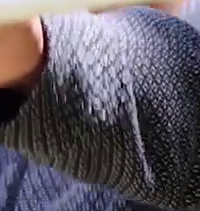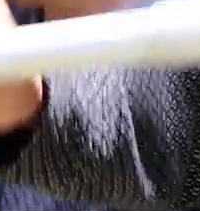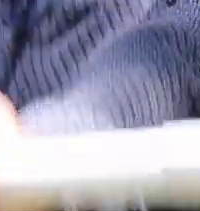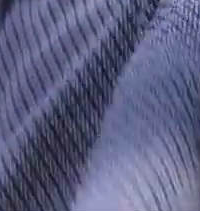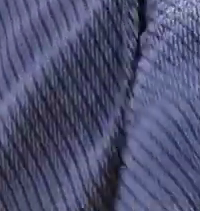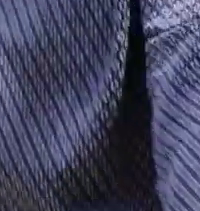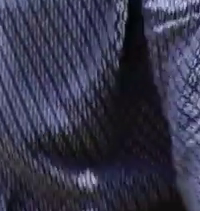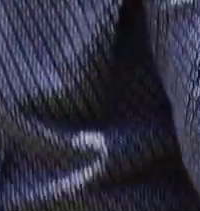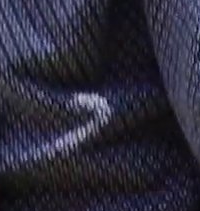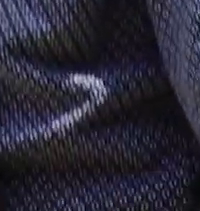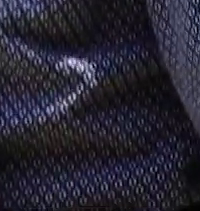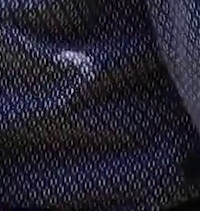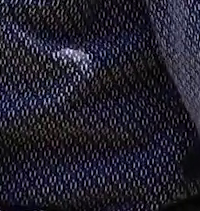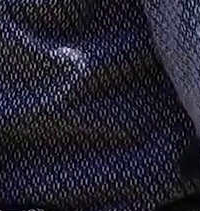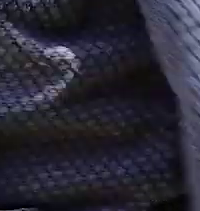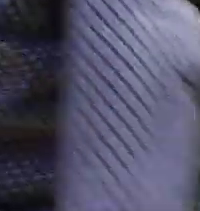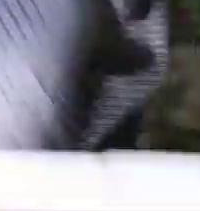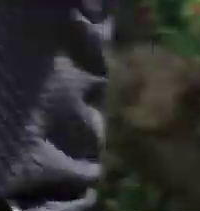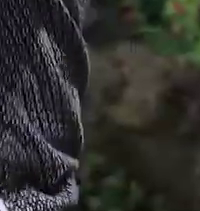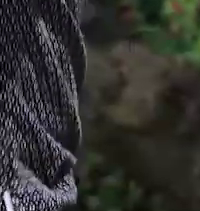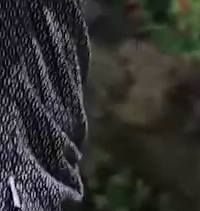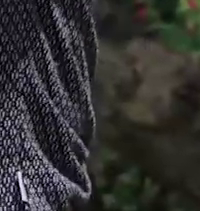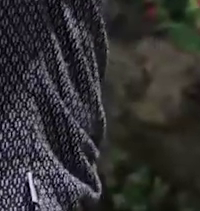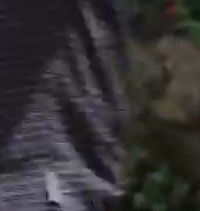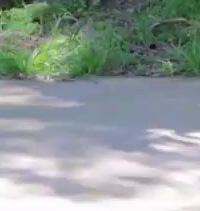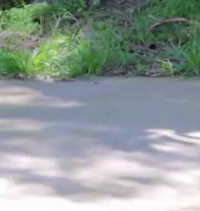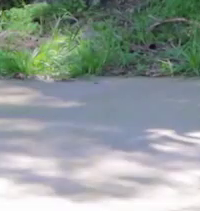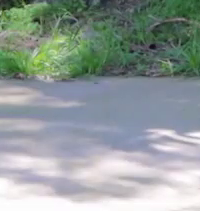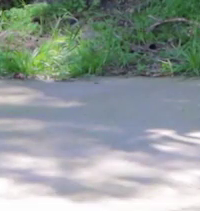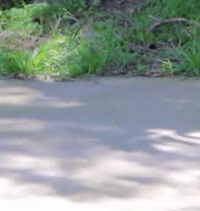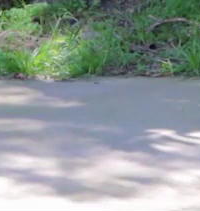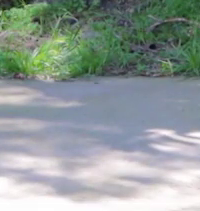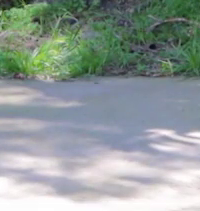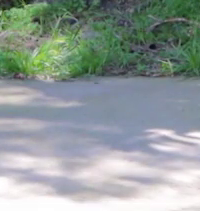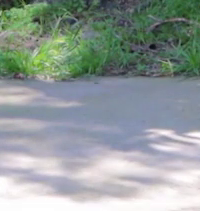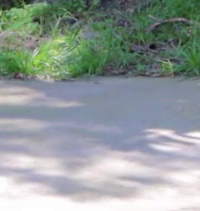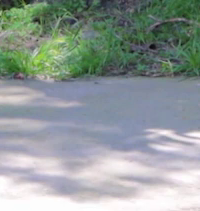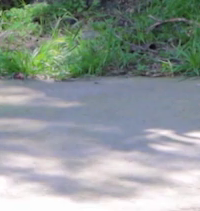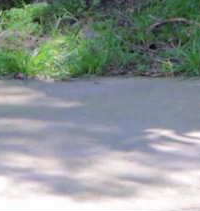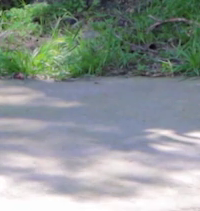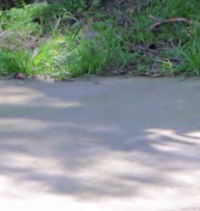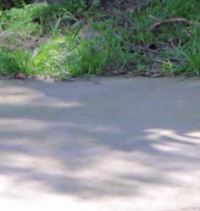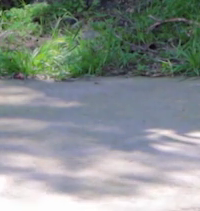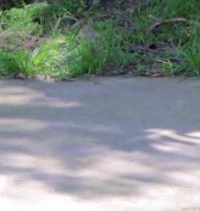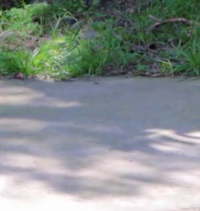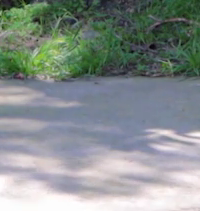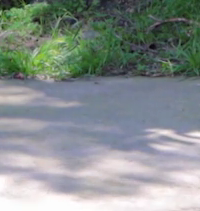encendida. Bajamos y subimos. Sujetamos nuestra toalla